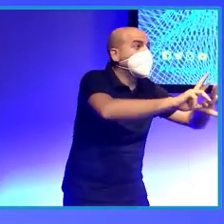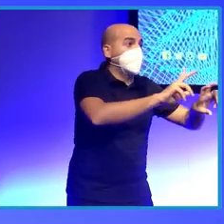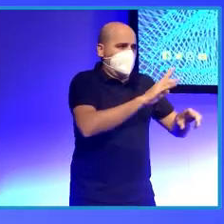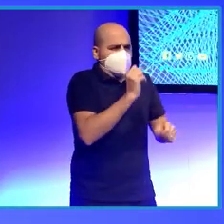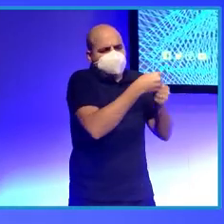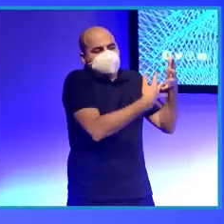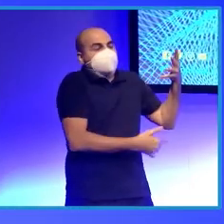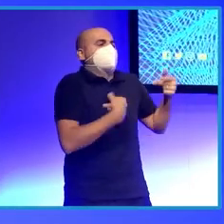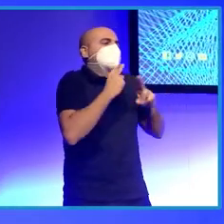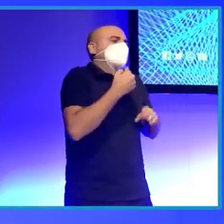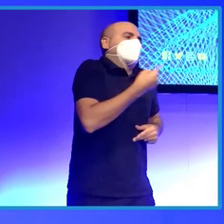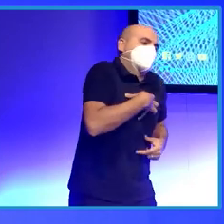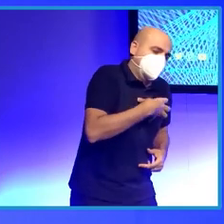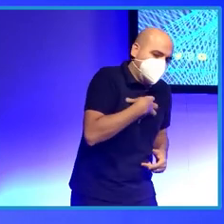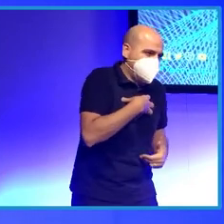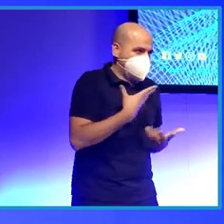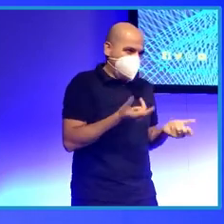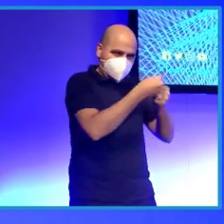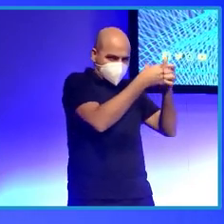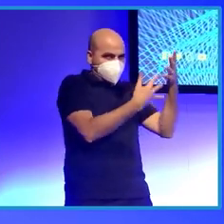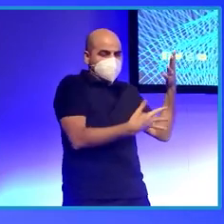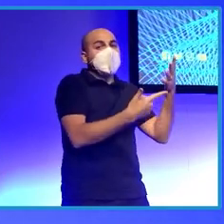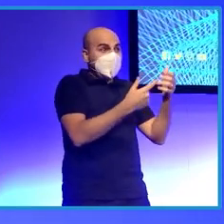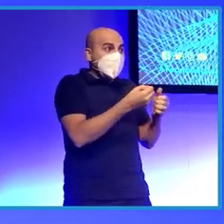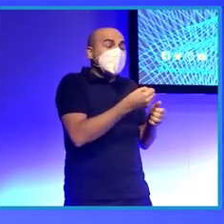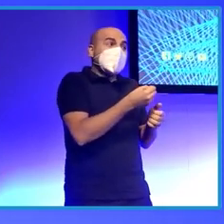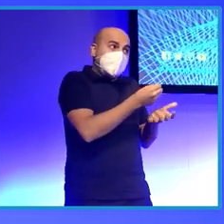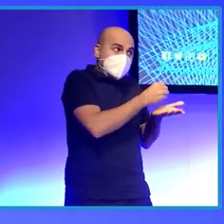pero hay muchas gratuitas, pero las que son potentes son de pago.